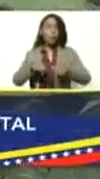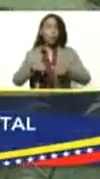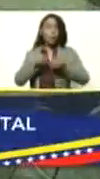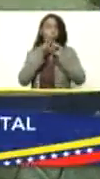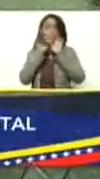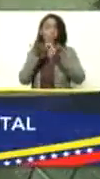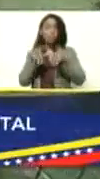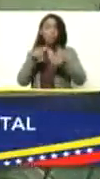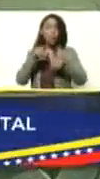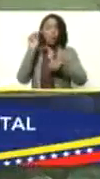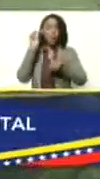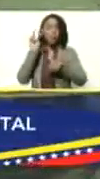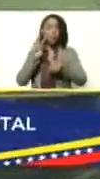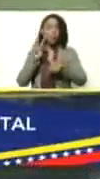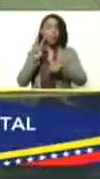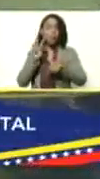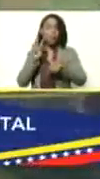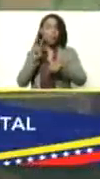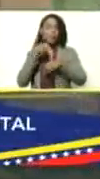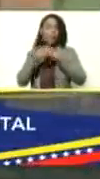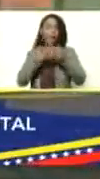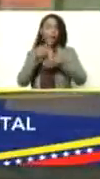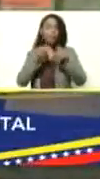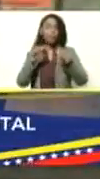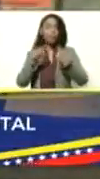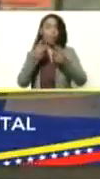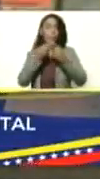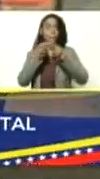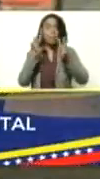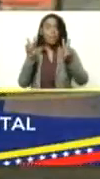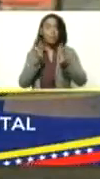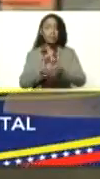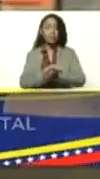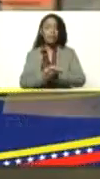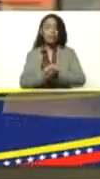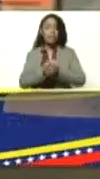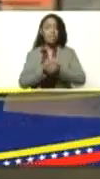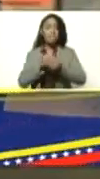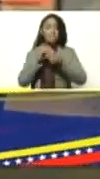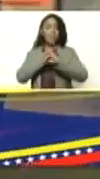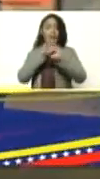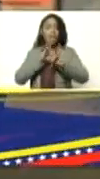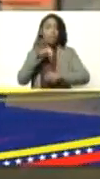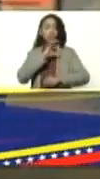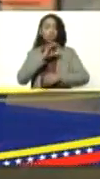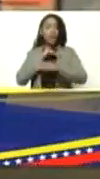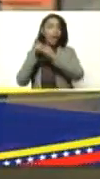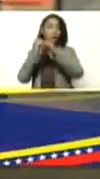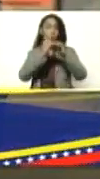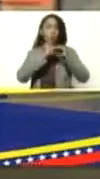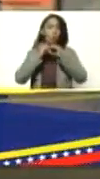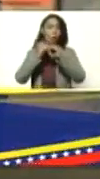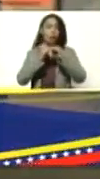bendito que es Venezuela sea un territorio de paz de felicidad social e igualdad